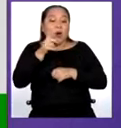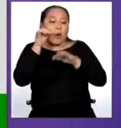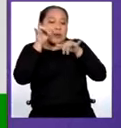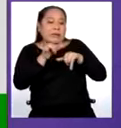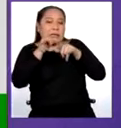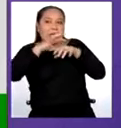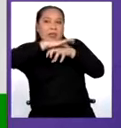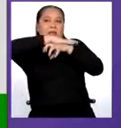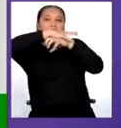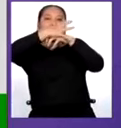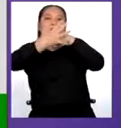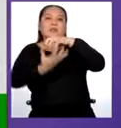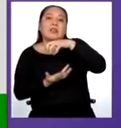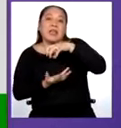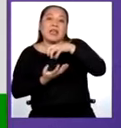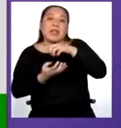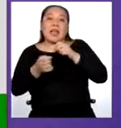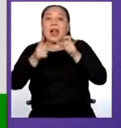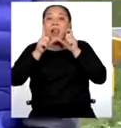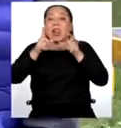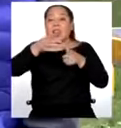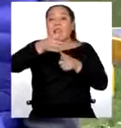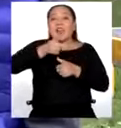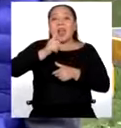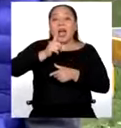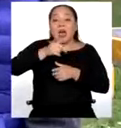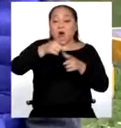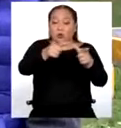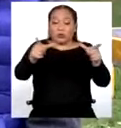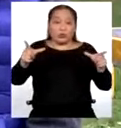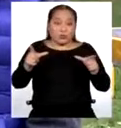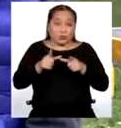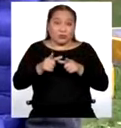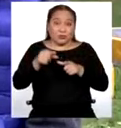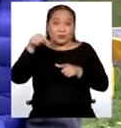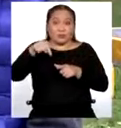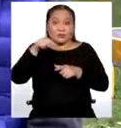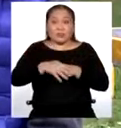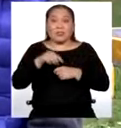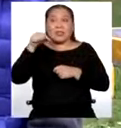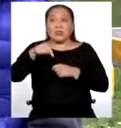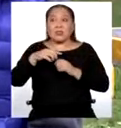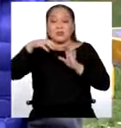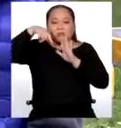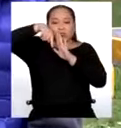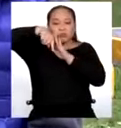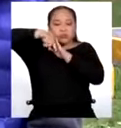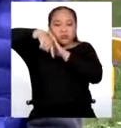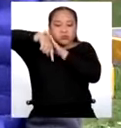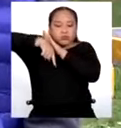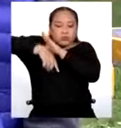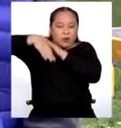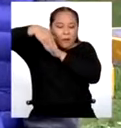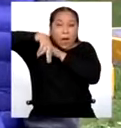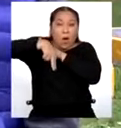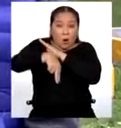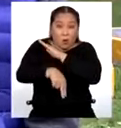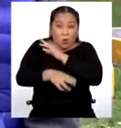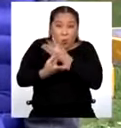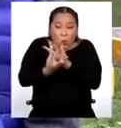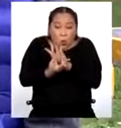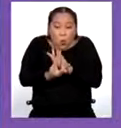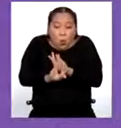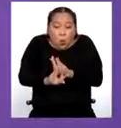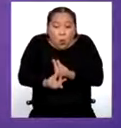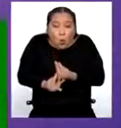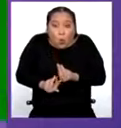corteza. Y eso le llamamos lagos, lagunas. Y otra parte comienza a percolar, comienza a colarse por la